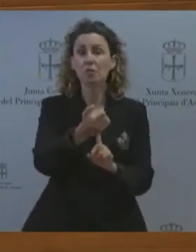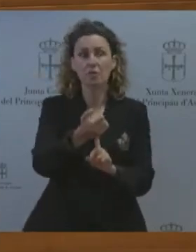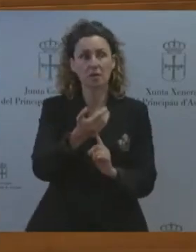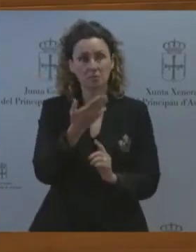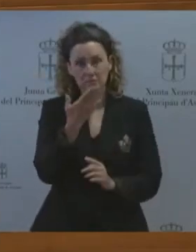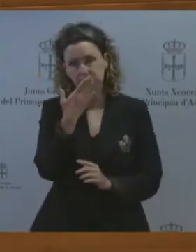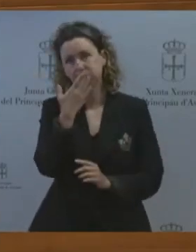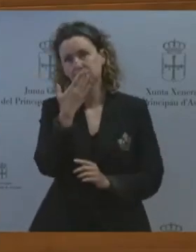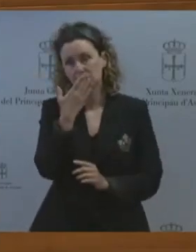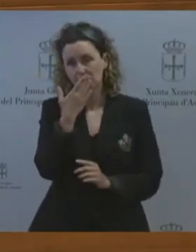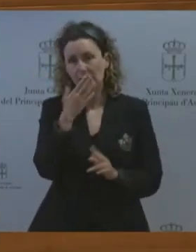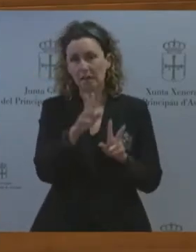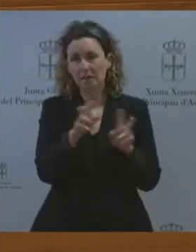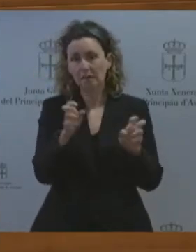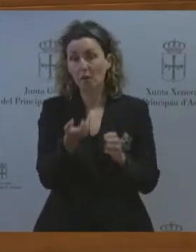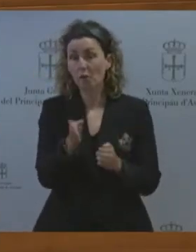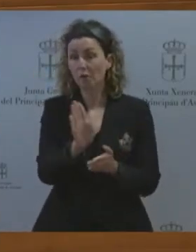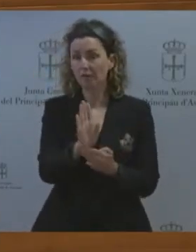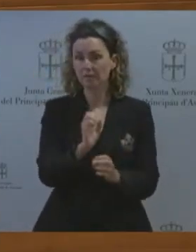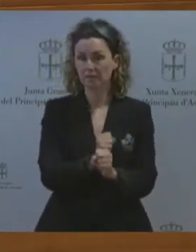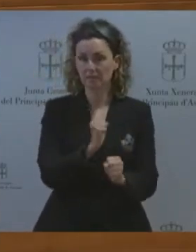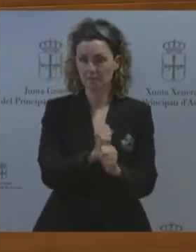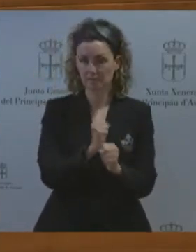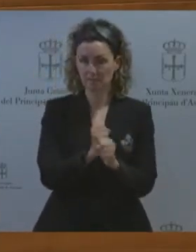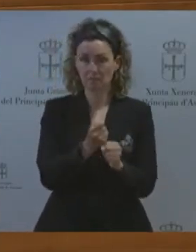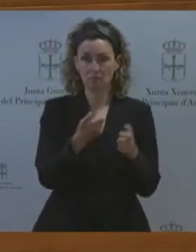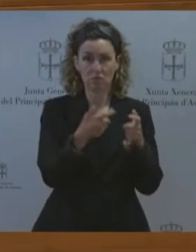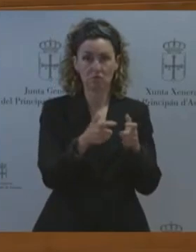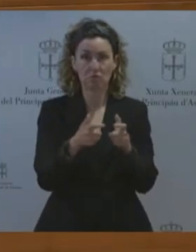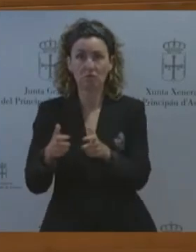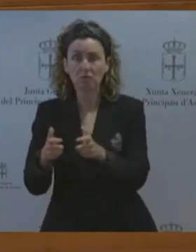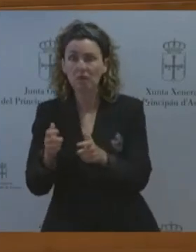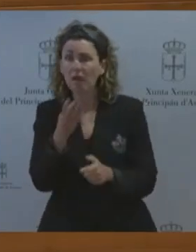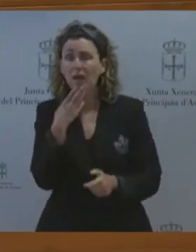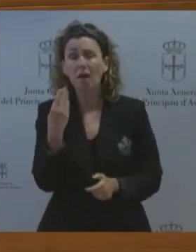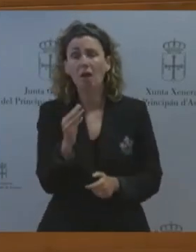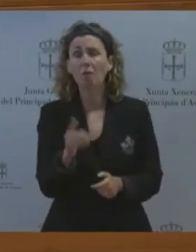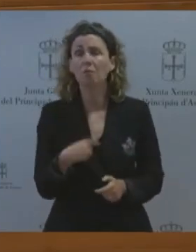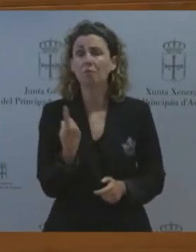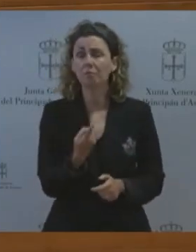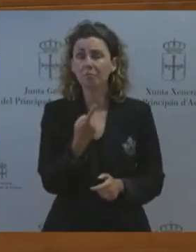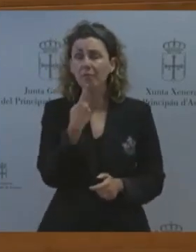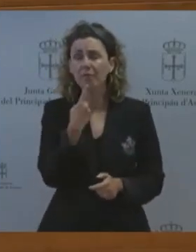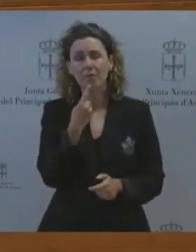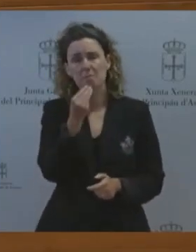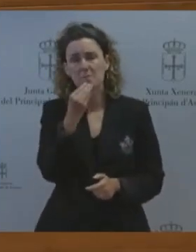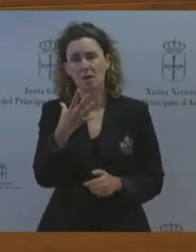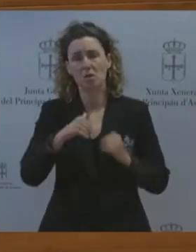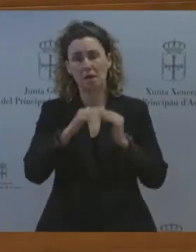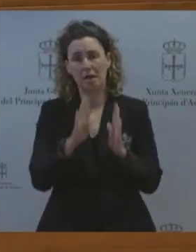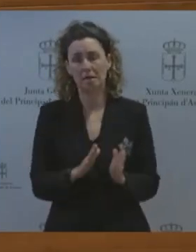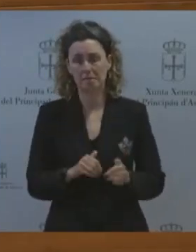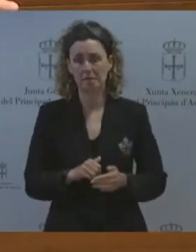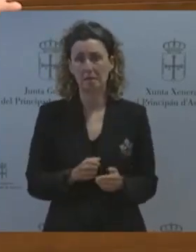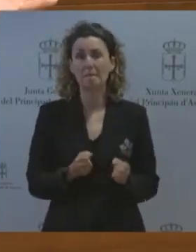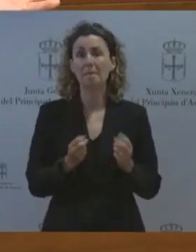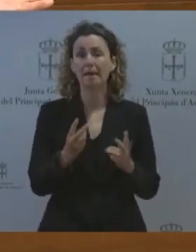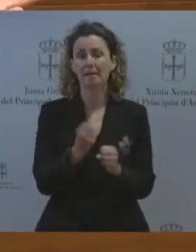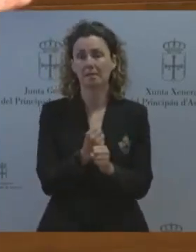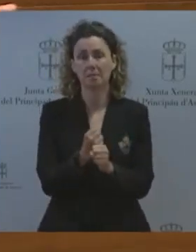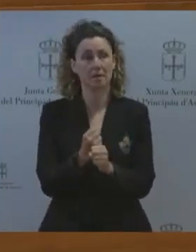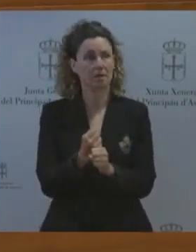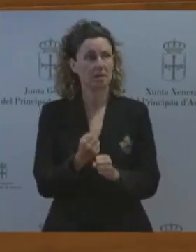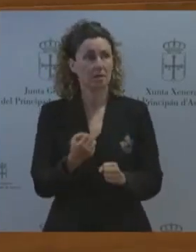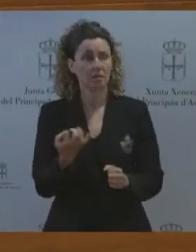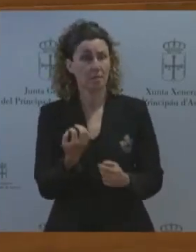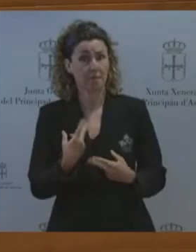en varios sectores y que nuestros jóvenes prefieran quedarse en casa tenemos que acabar con eso cuanto antes el tercer pacto